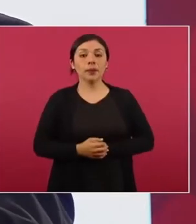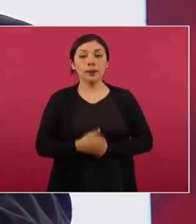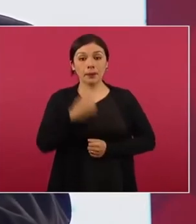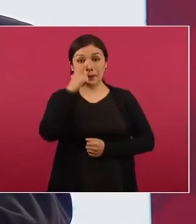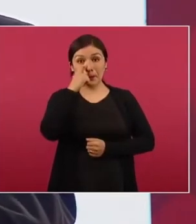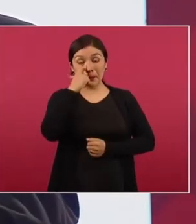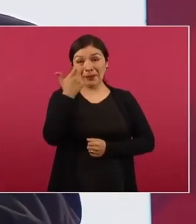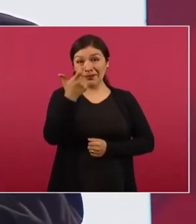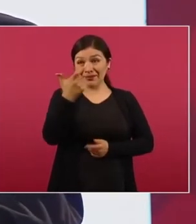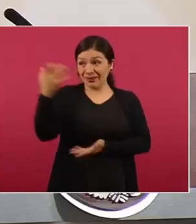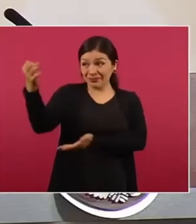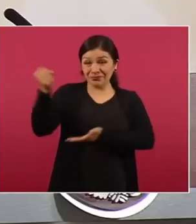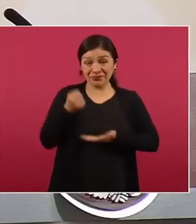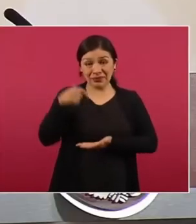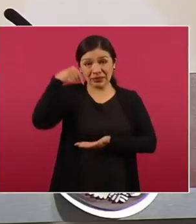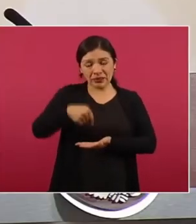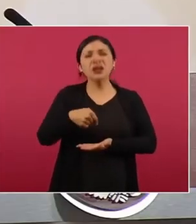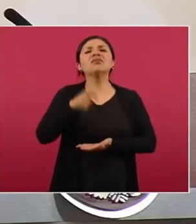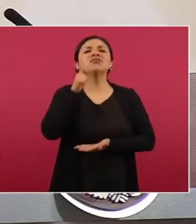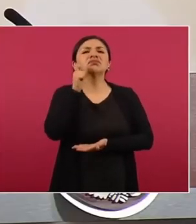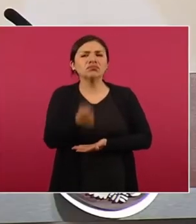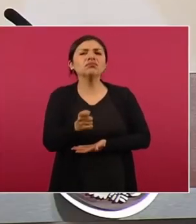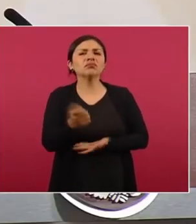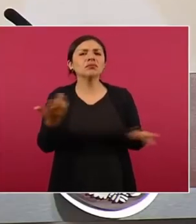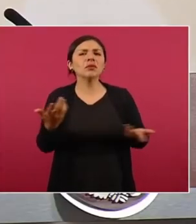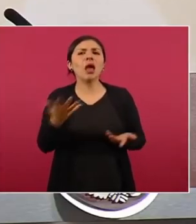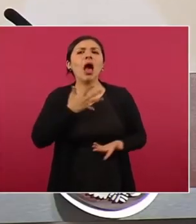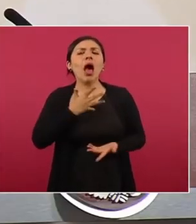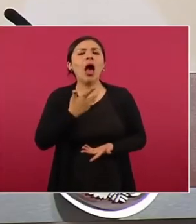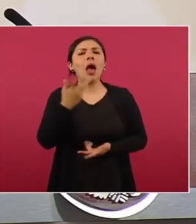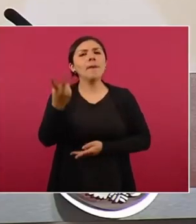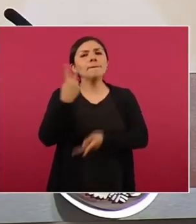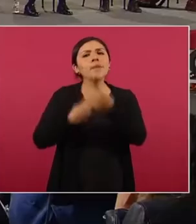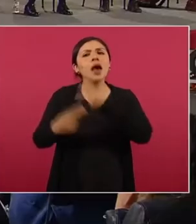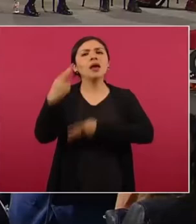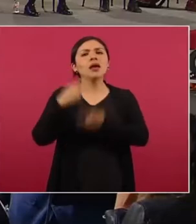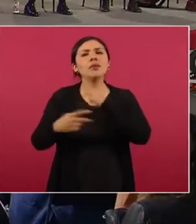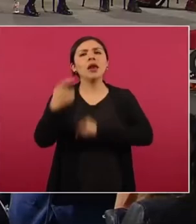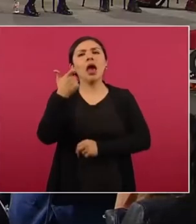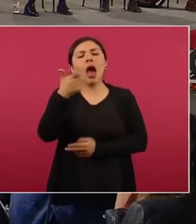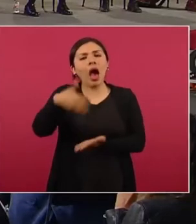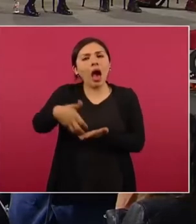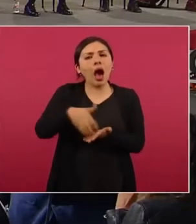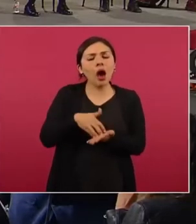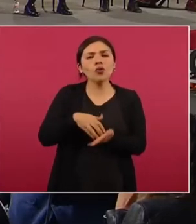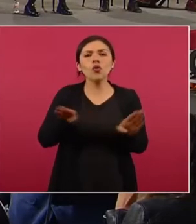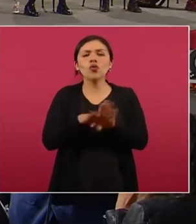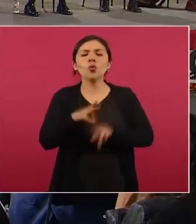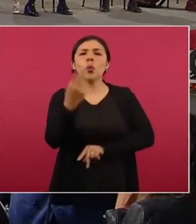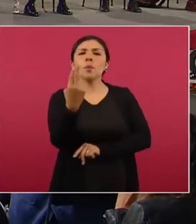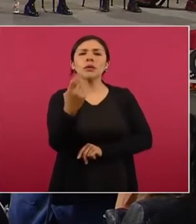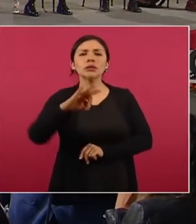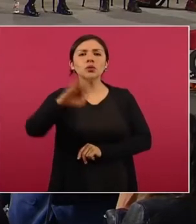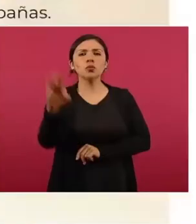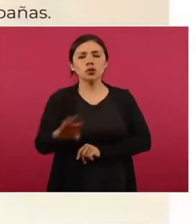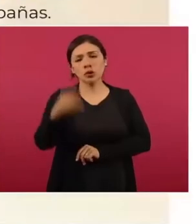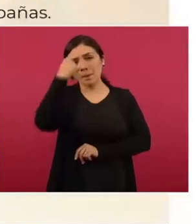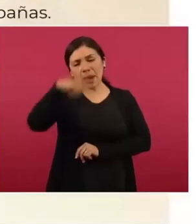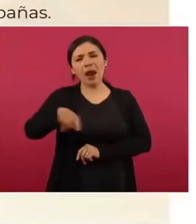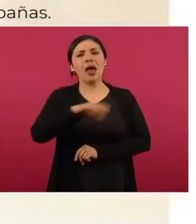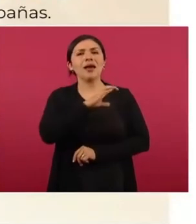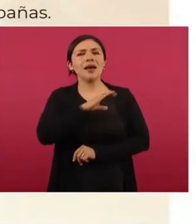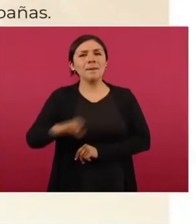Este dinero es producto de los recursos que se ahorran del 25 por ciento de las